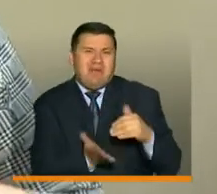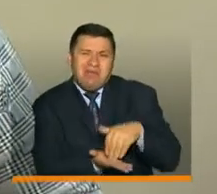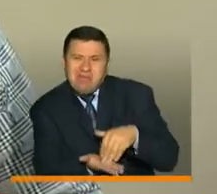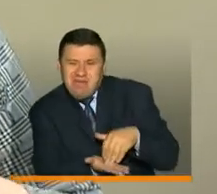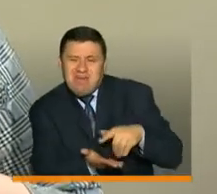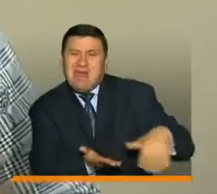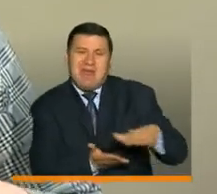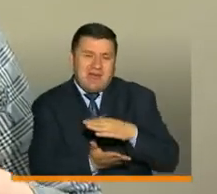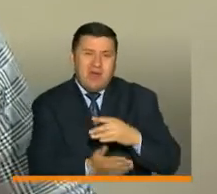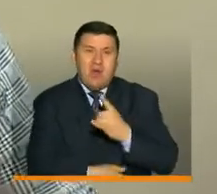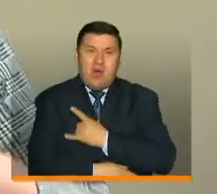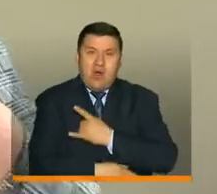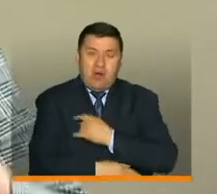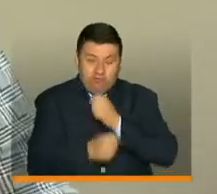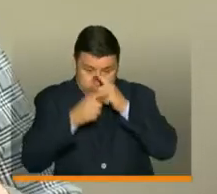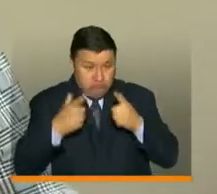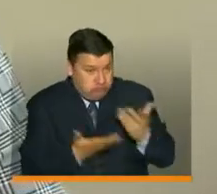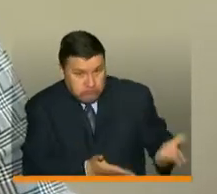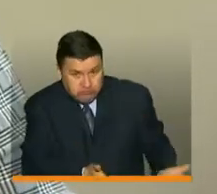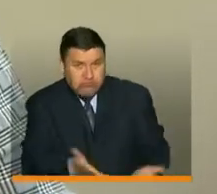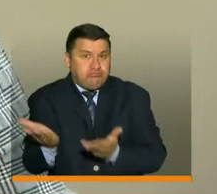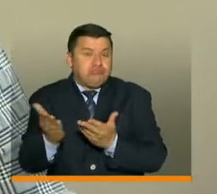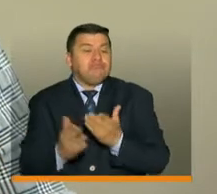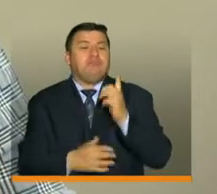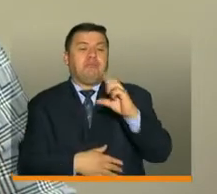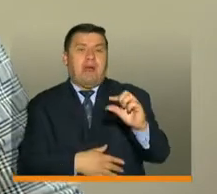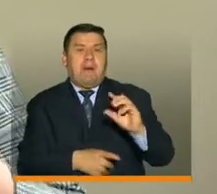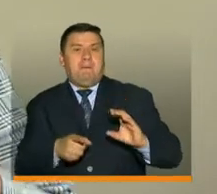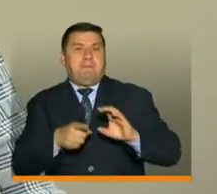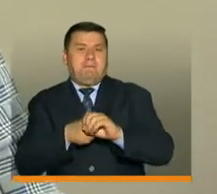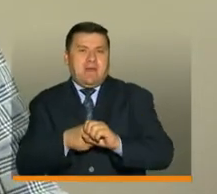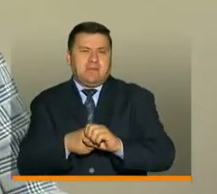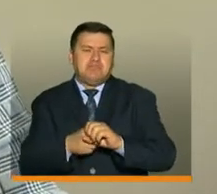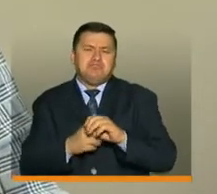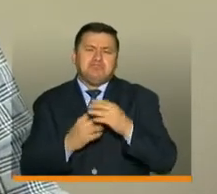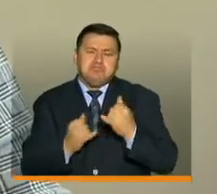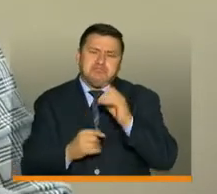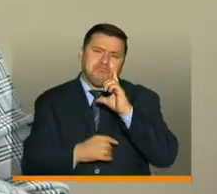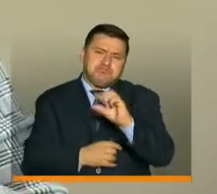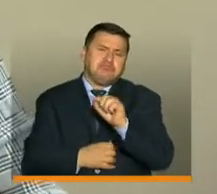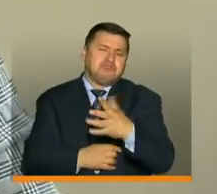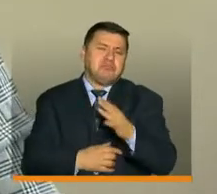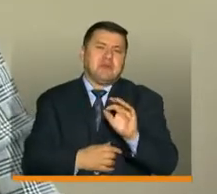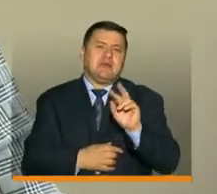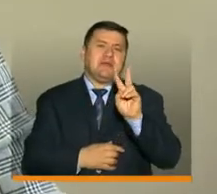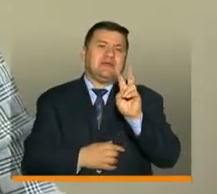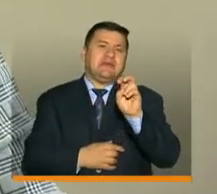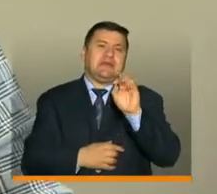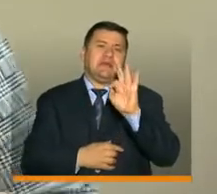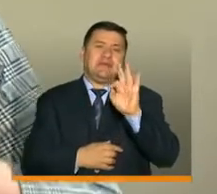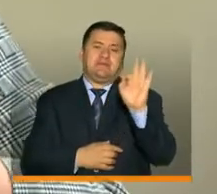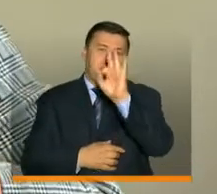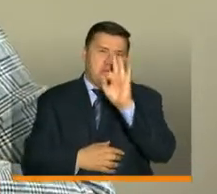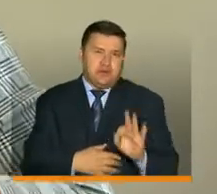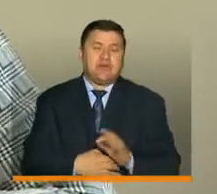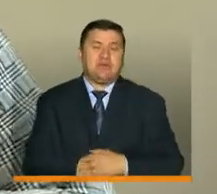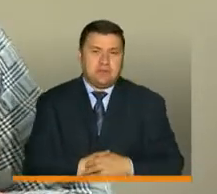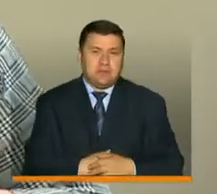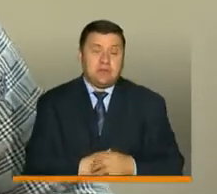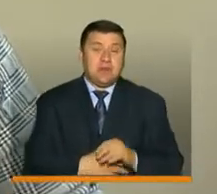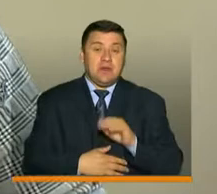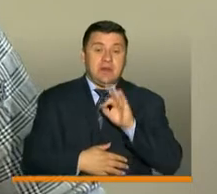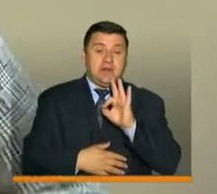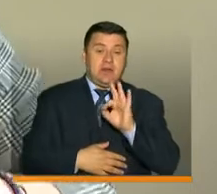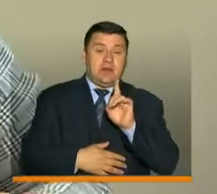del sistema universitario público cuenten hoy con un descuento en su matrícula. Promedio de este descuento, 73%. Y en 31